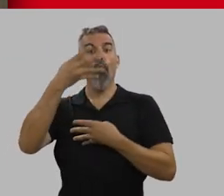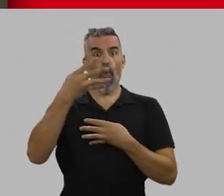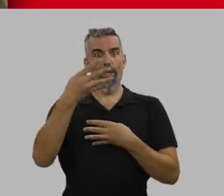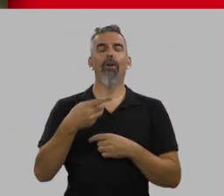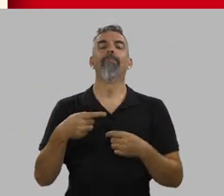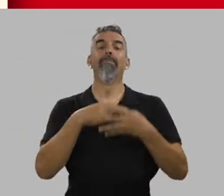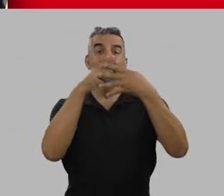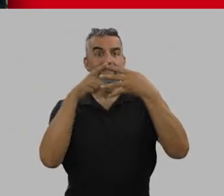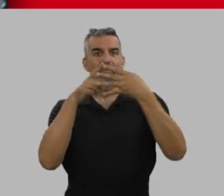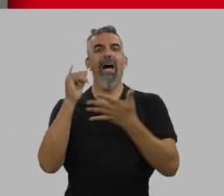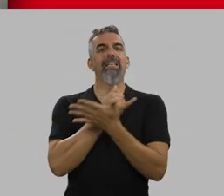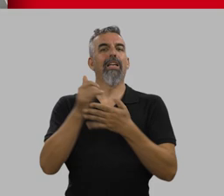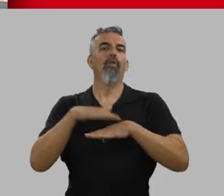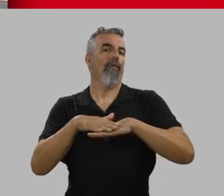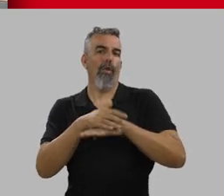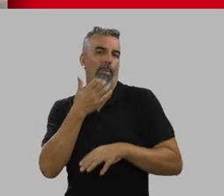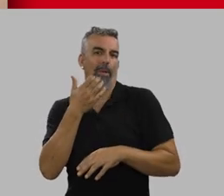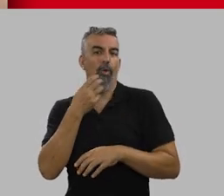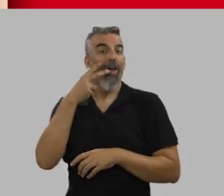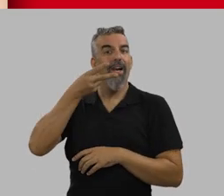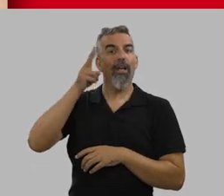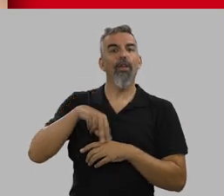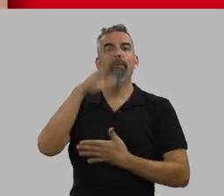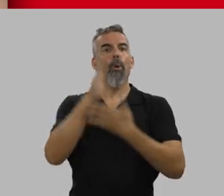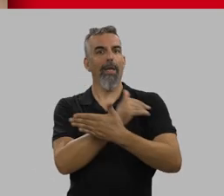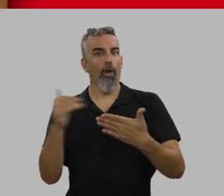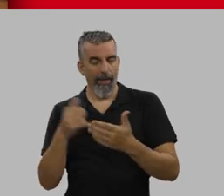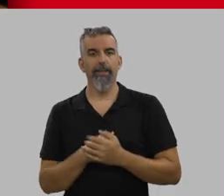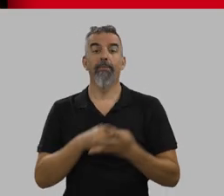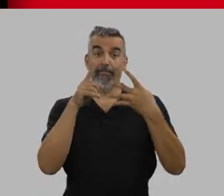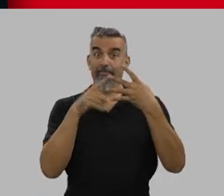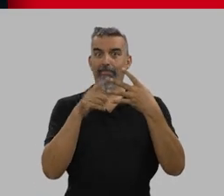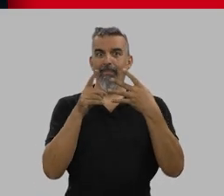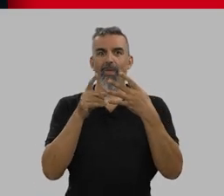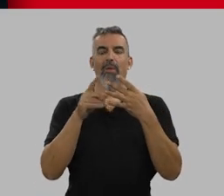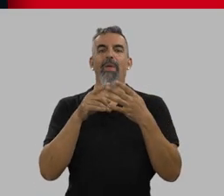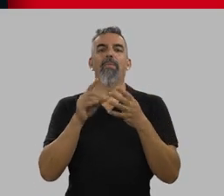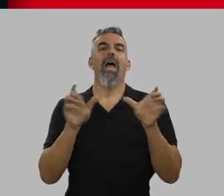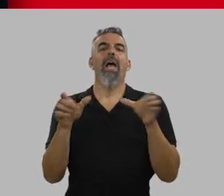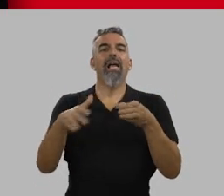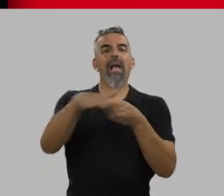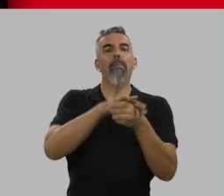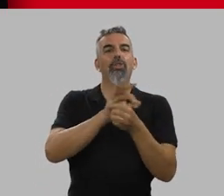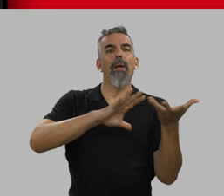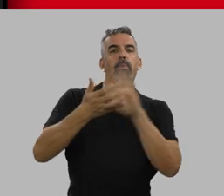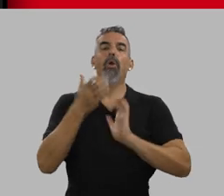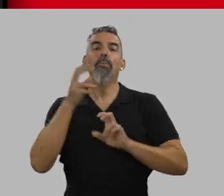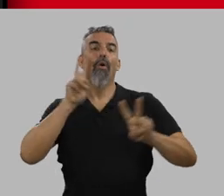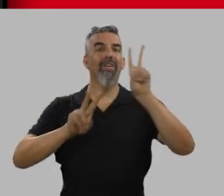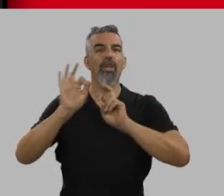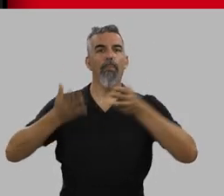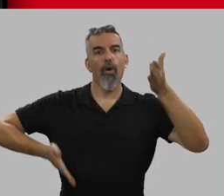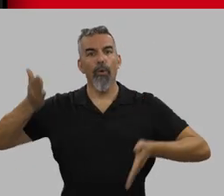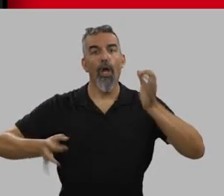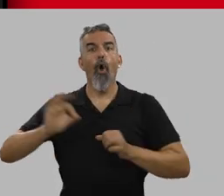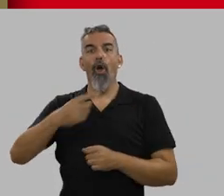estudios se estructura en cuatro bloques. Uno de asignaturas fundamentales como por ejemplo reconocimiento de patrones. Otro